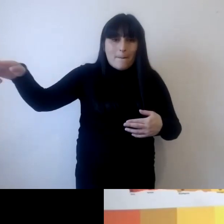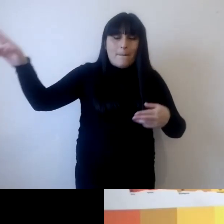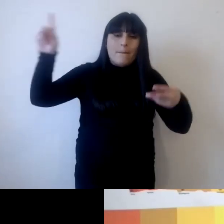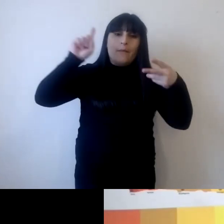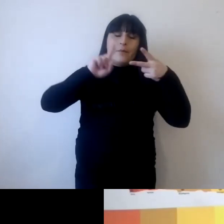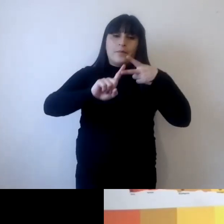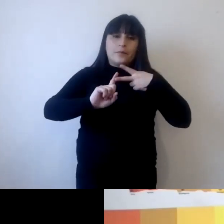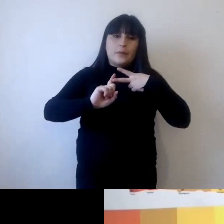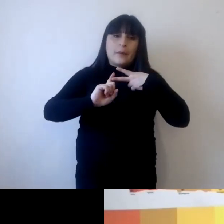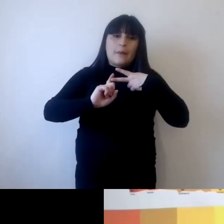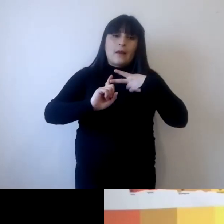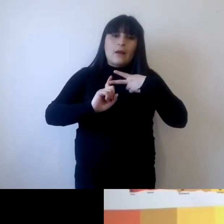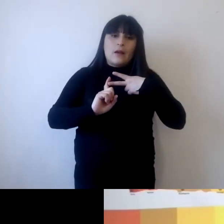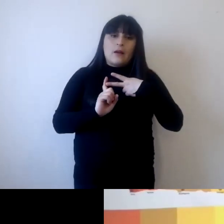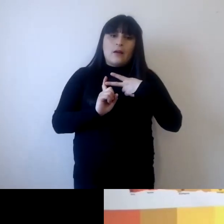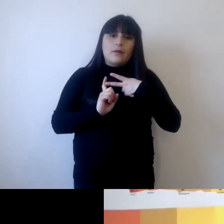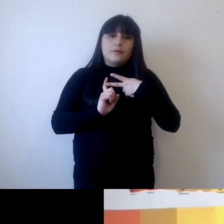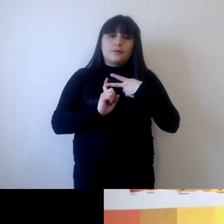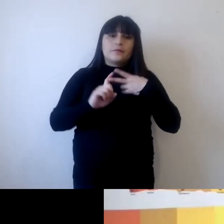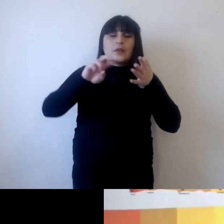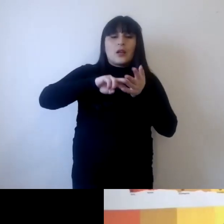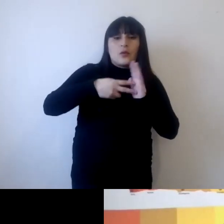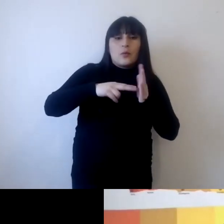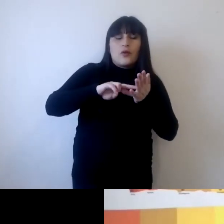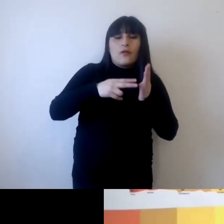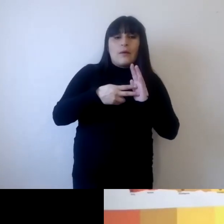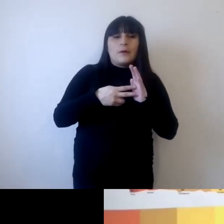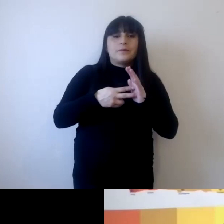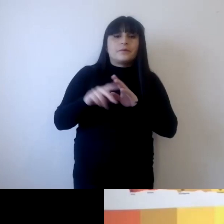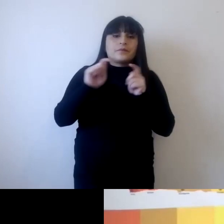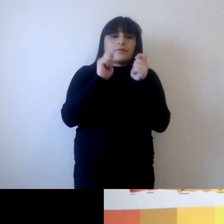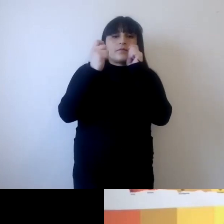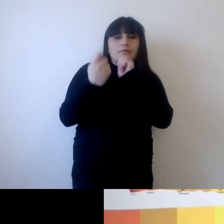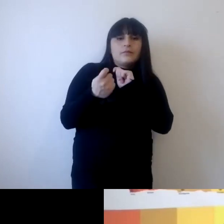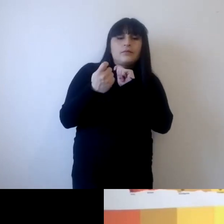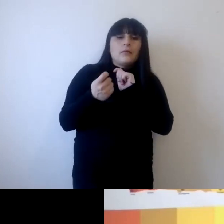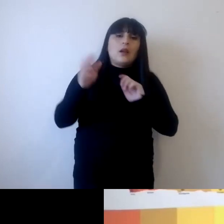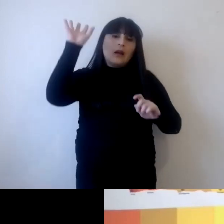acidificación oceánica que es otro problema asociado con el cambio climático se produce porque